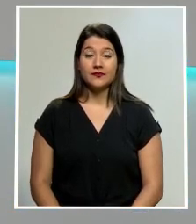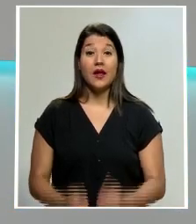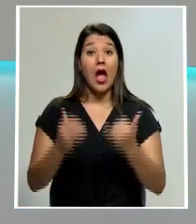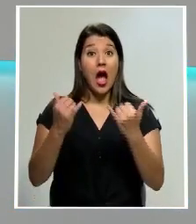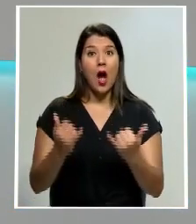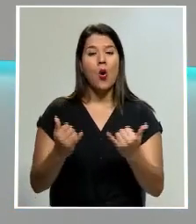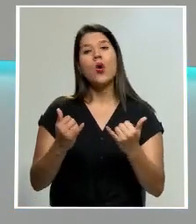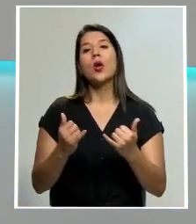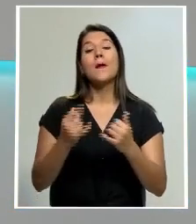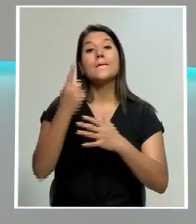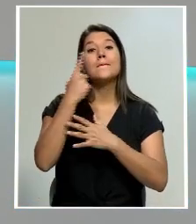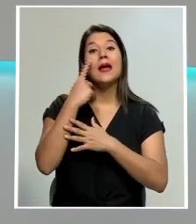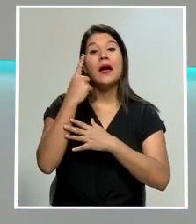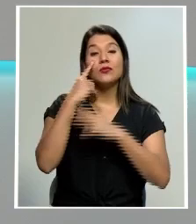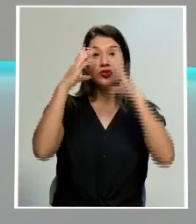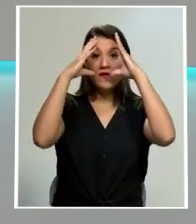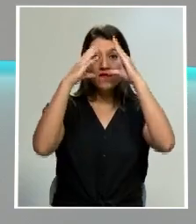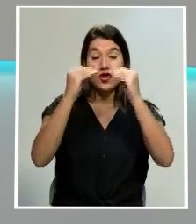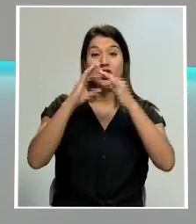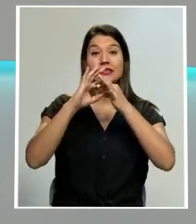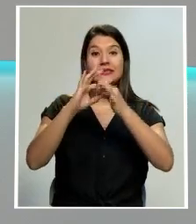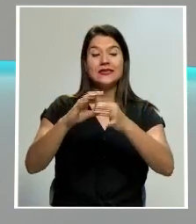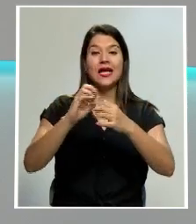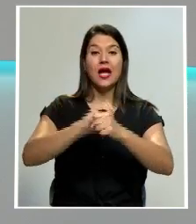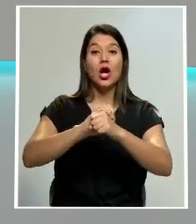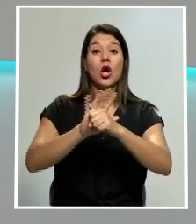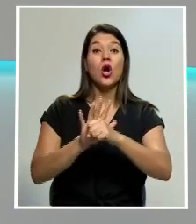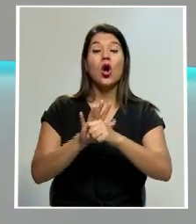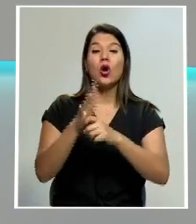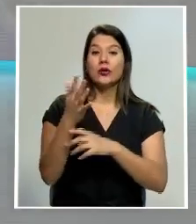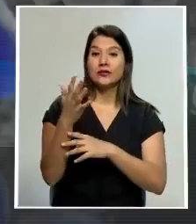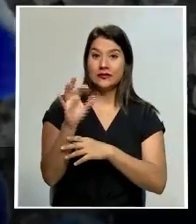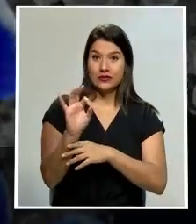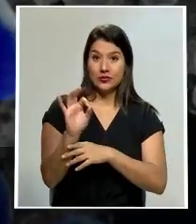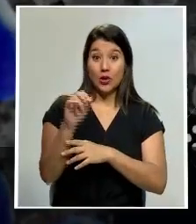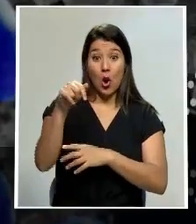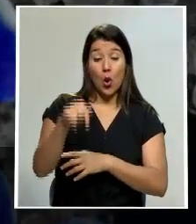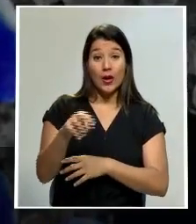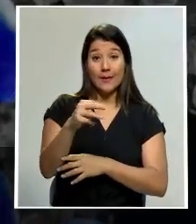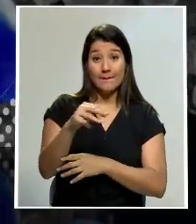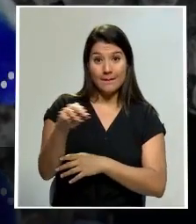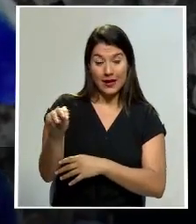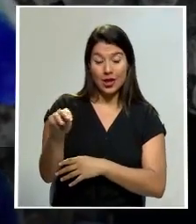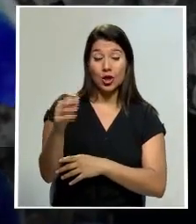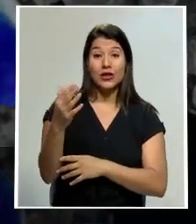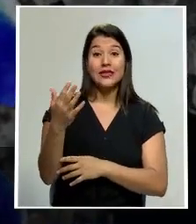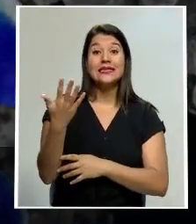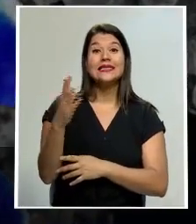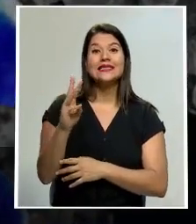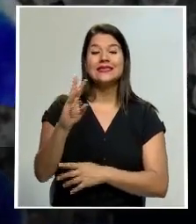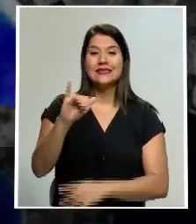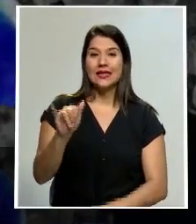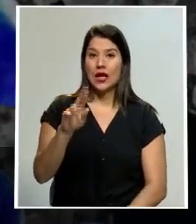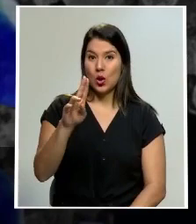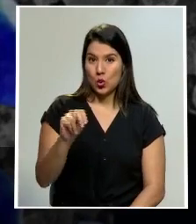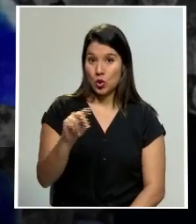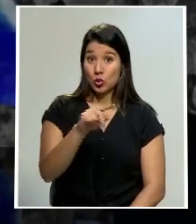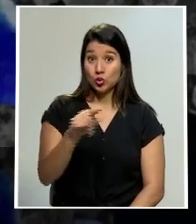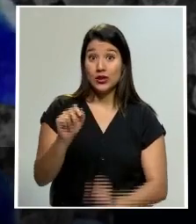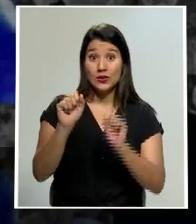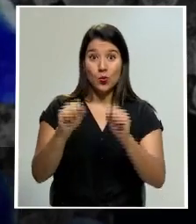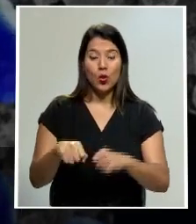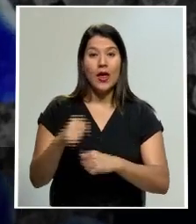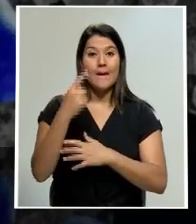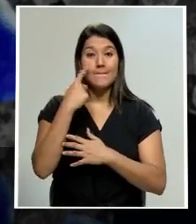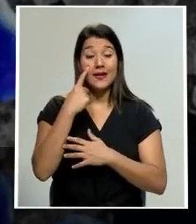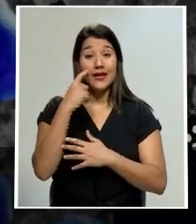esta hora hacemos un repaso por los datos epidemiológicos correspondientes a este miércoles 16 de junio como usted lo puede ver en pantalla